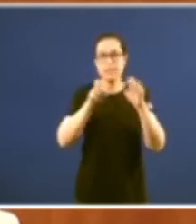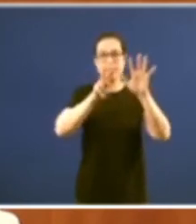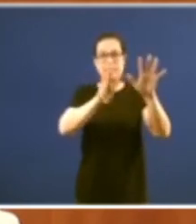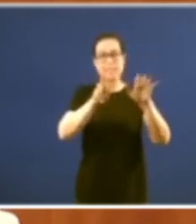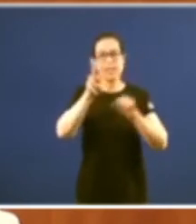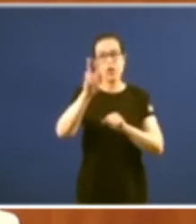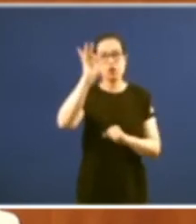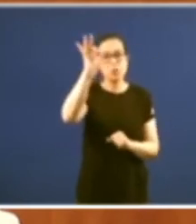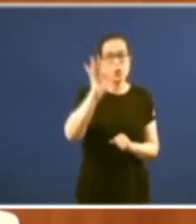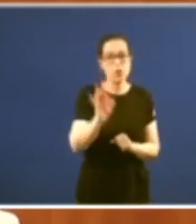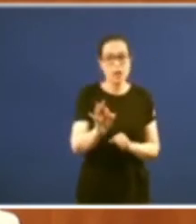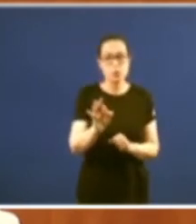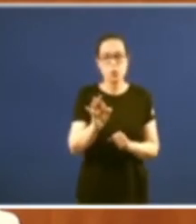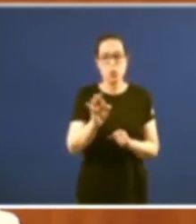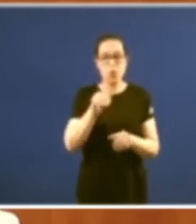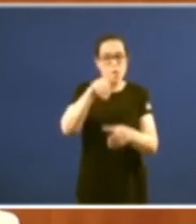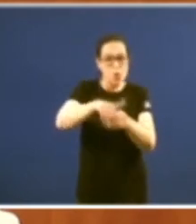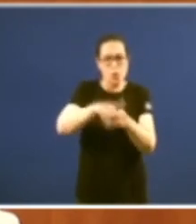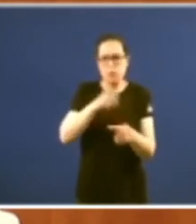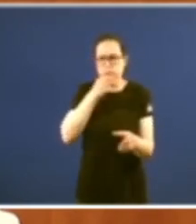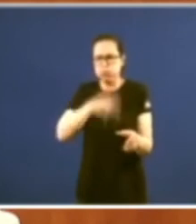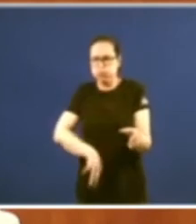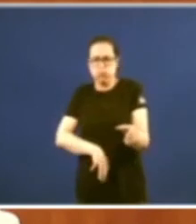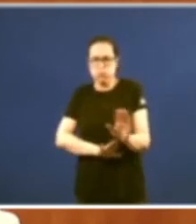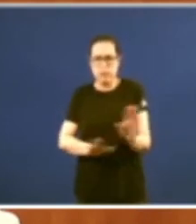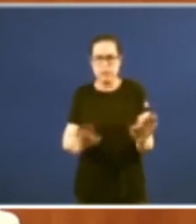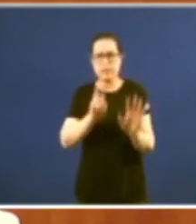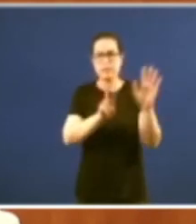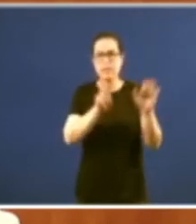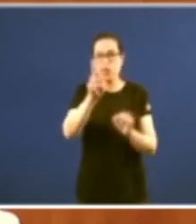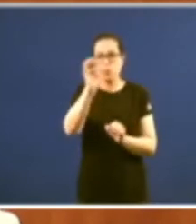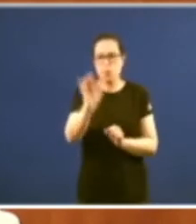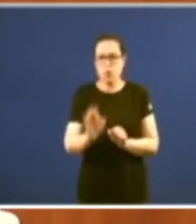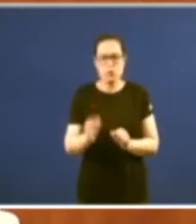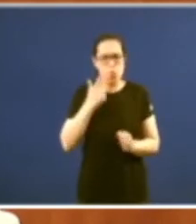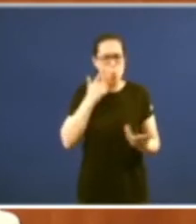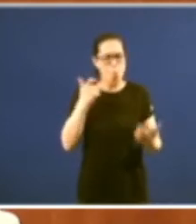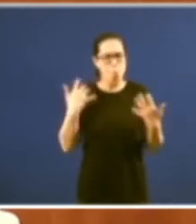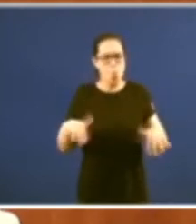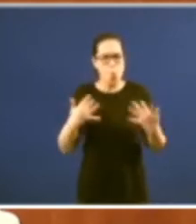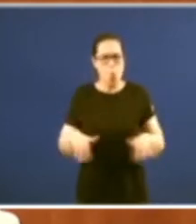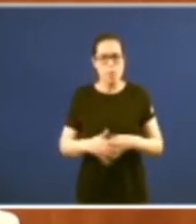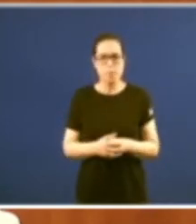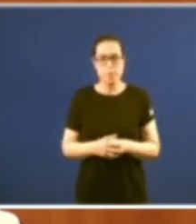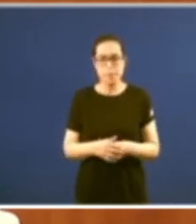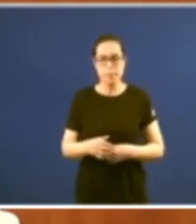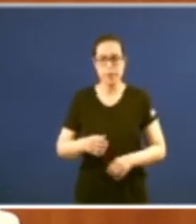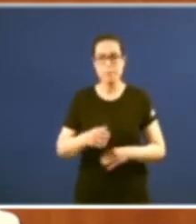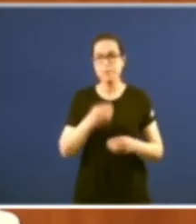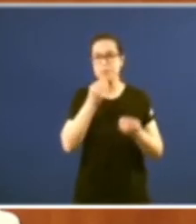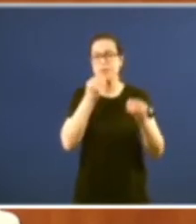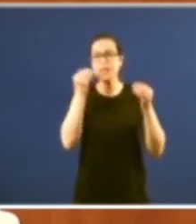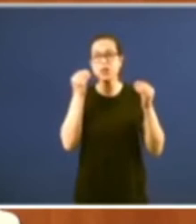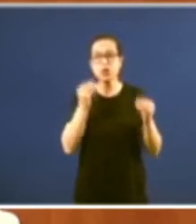de abstención moi importante non para historia queda aquel an que